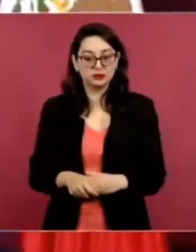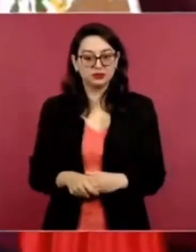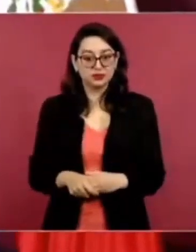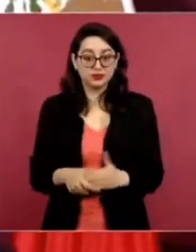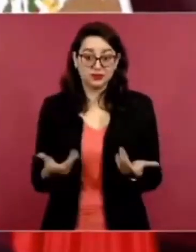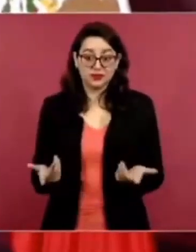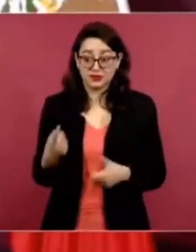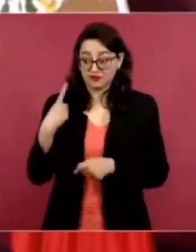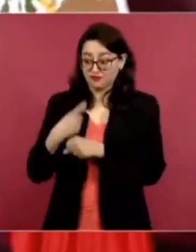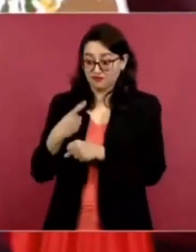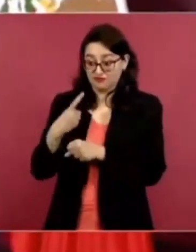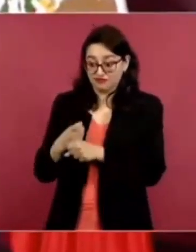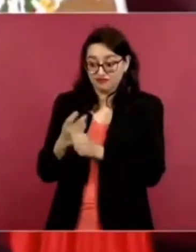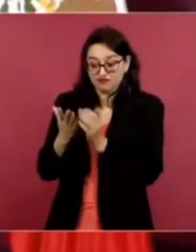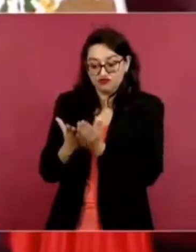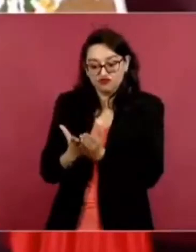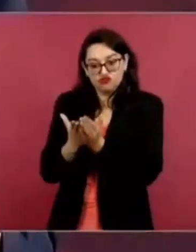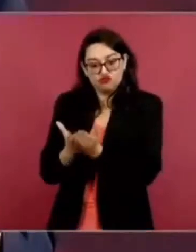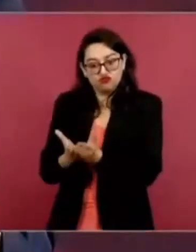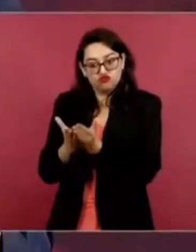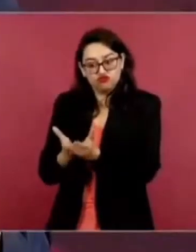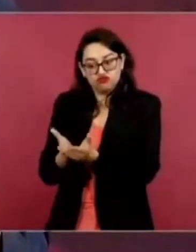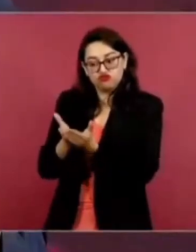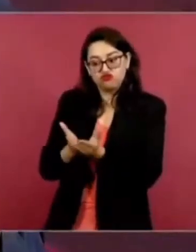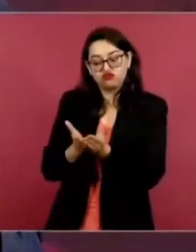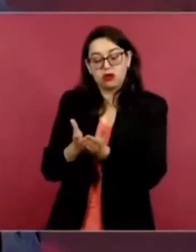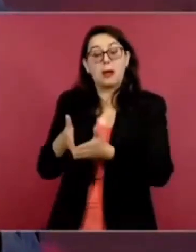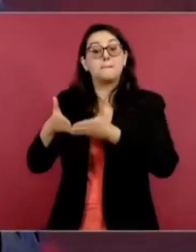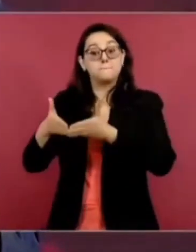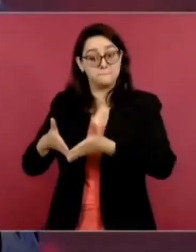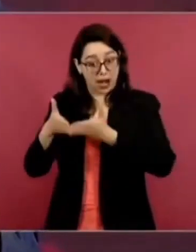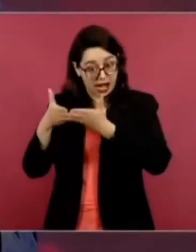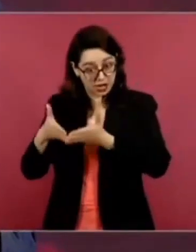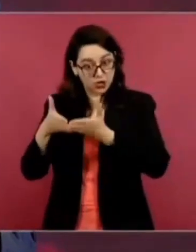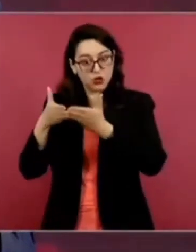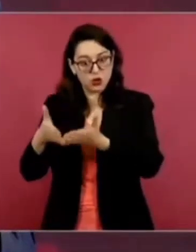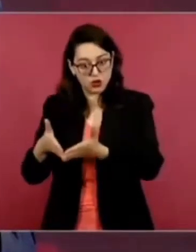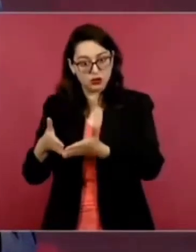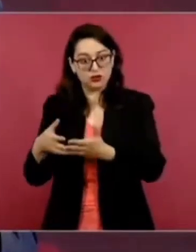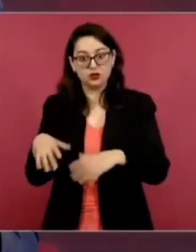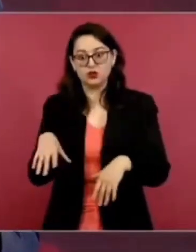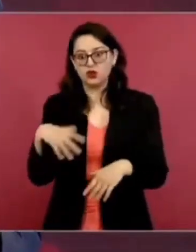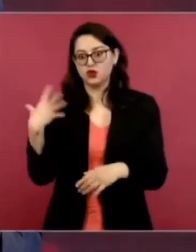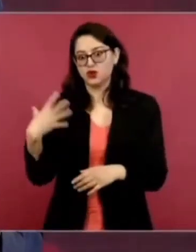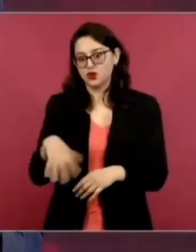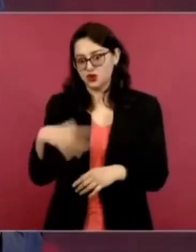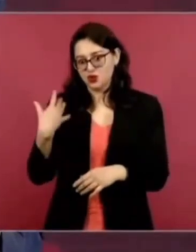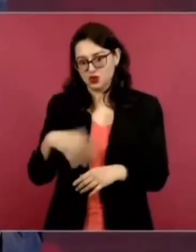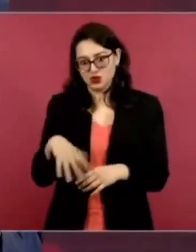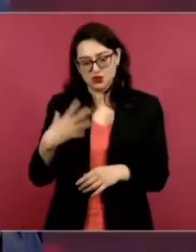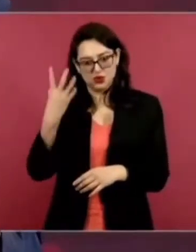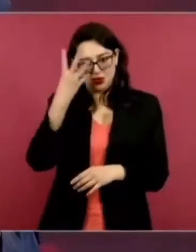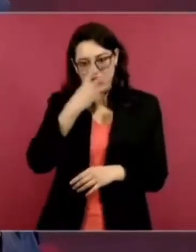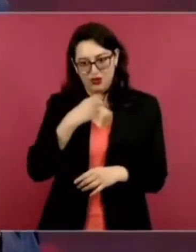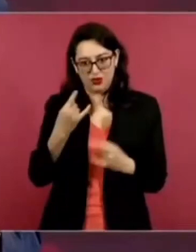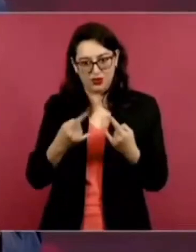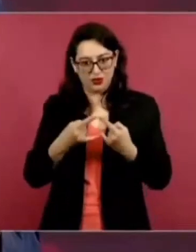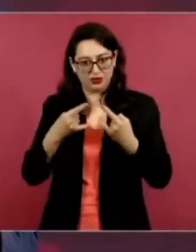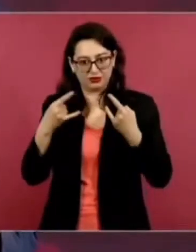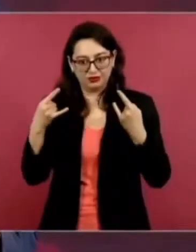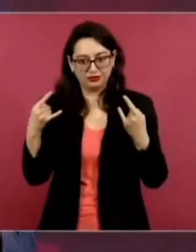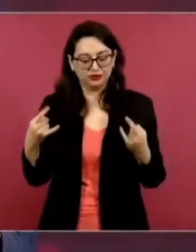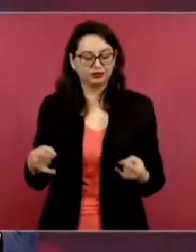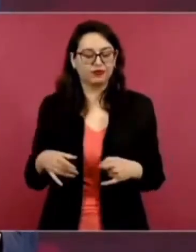primero fueron barcos. También fue una época extraordinaria. Duró